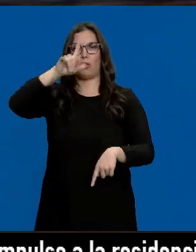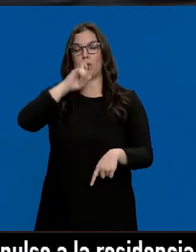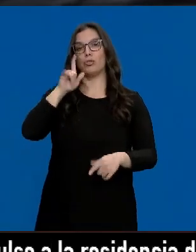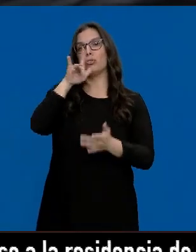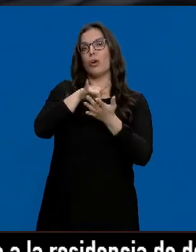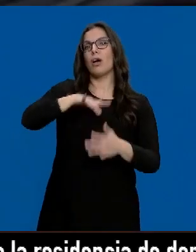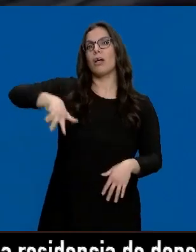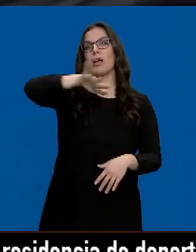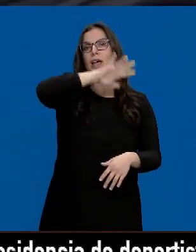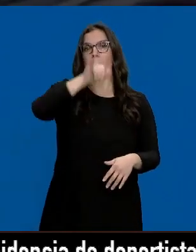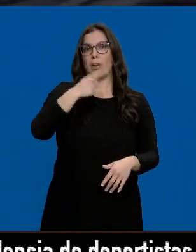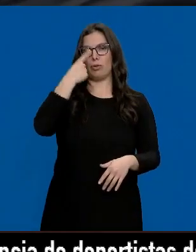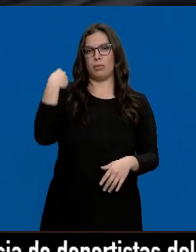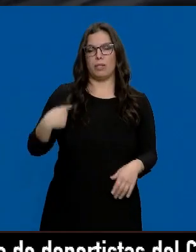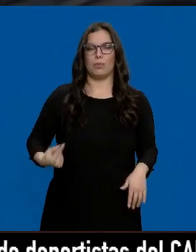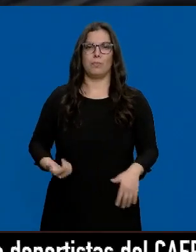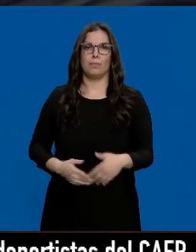en el Bierzo, el pasado año.